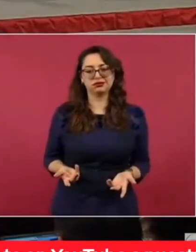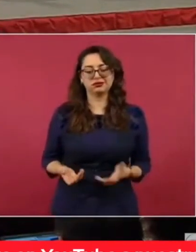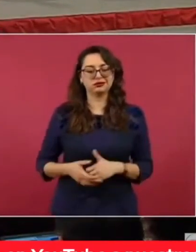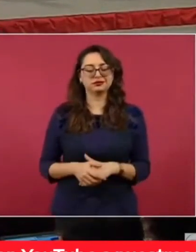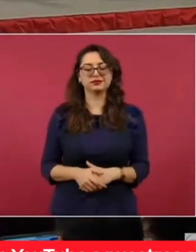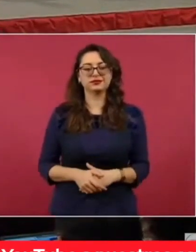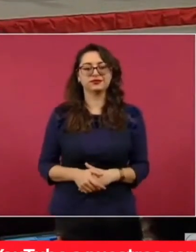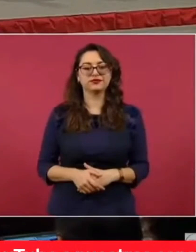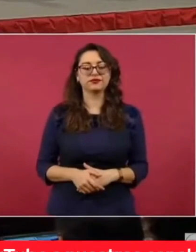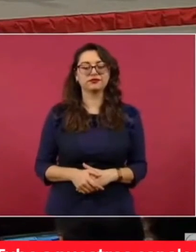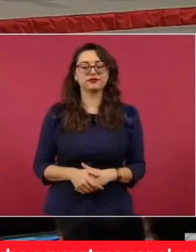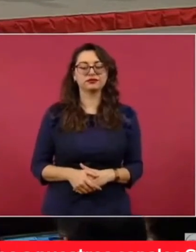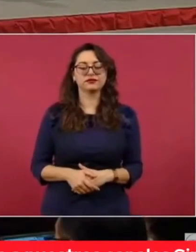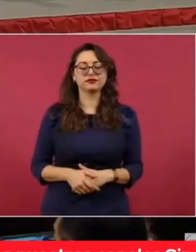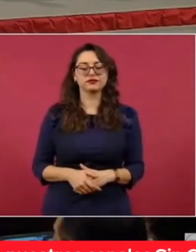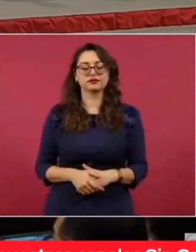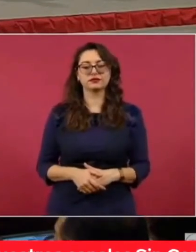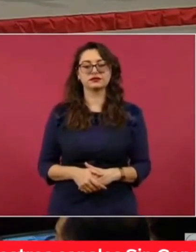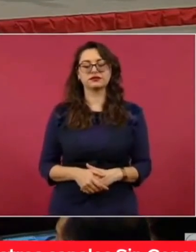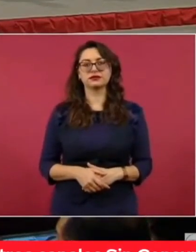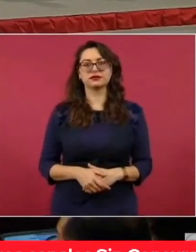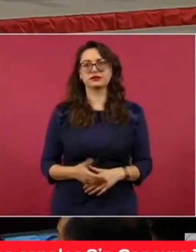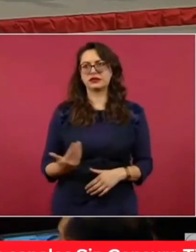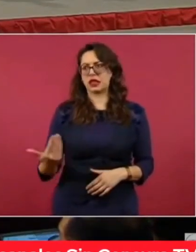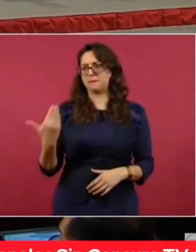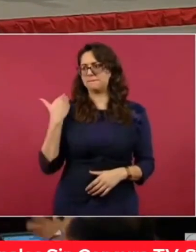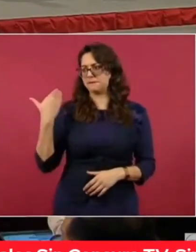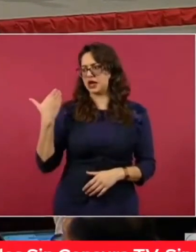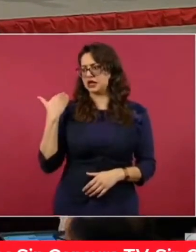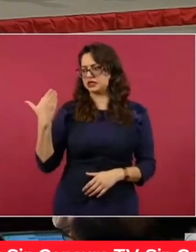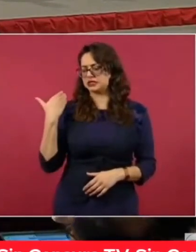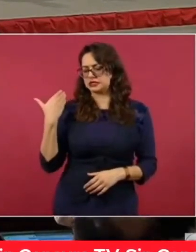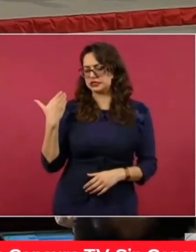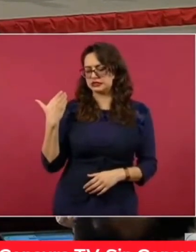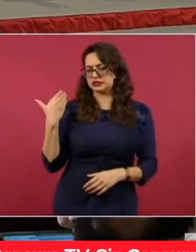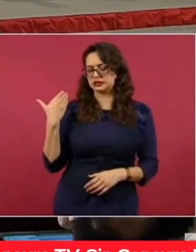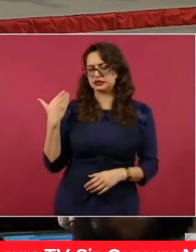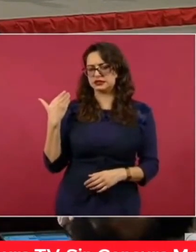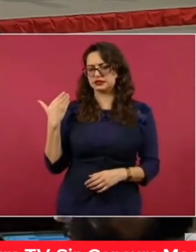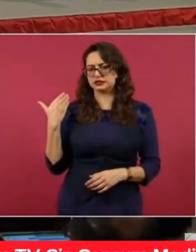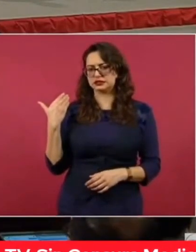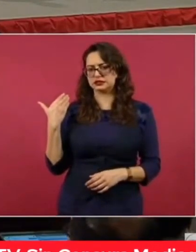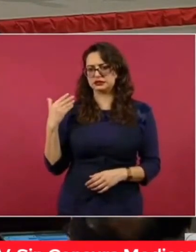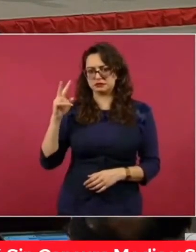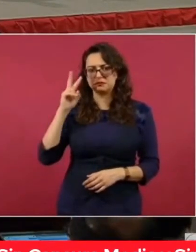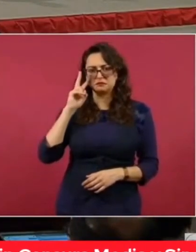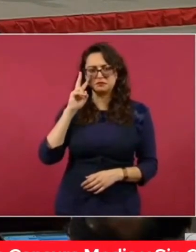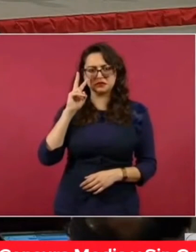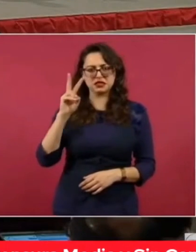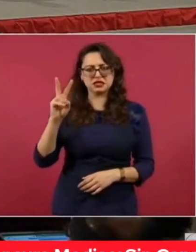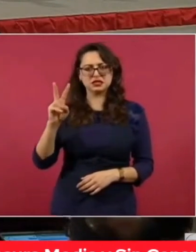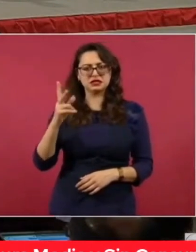de Zuckerman,